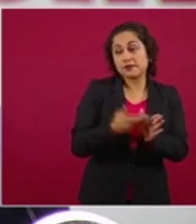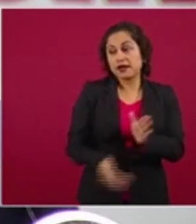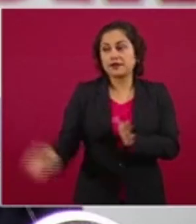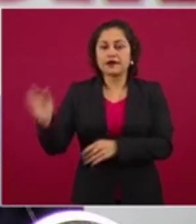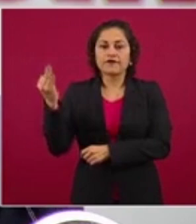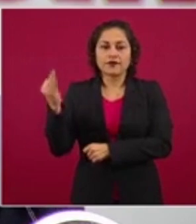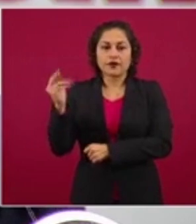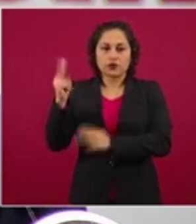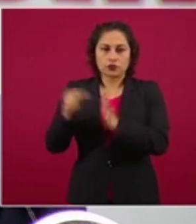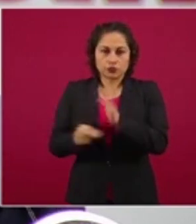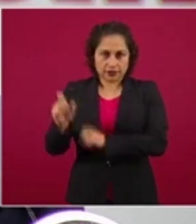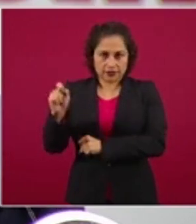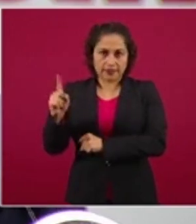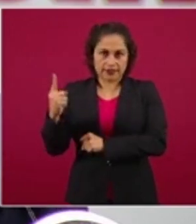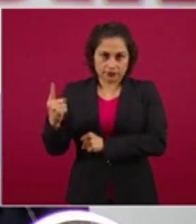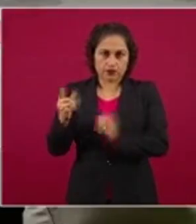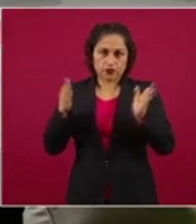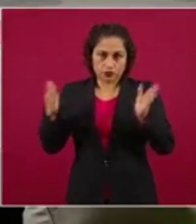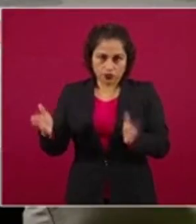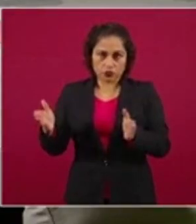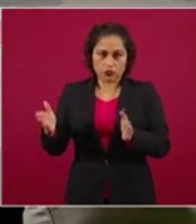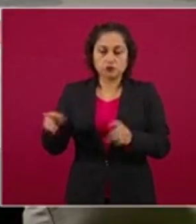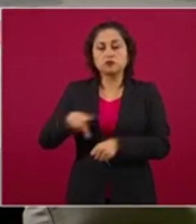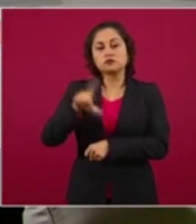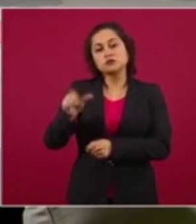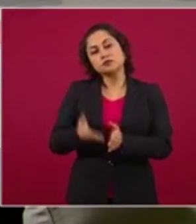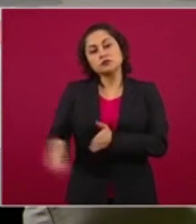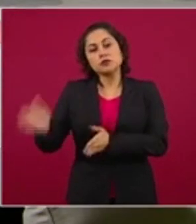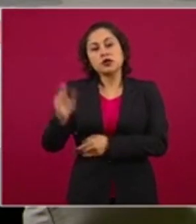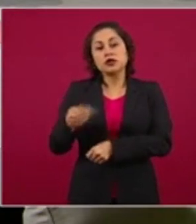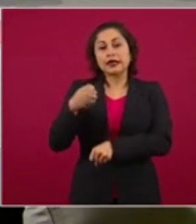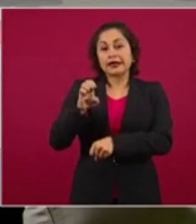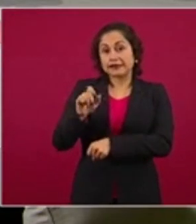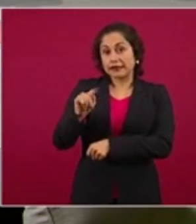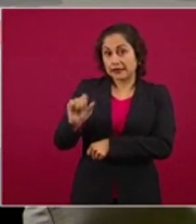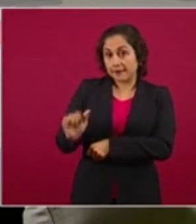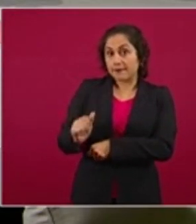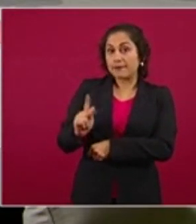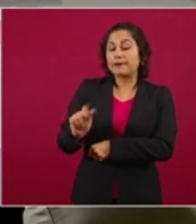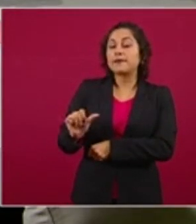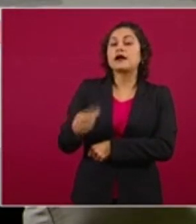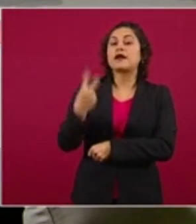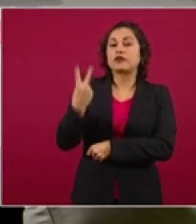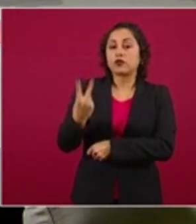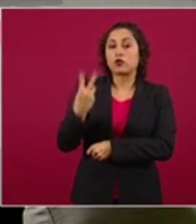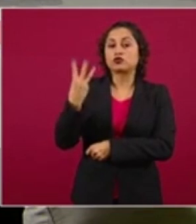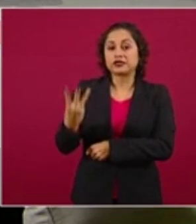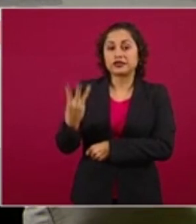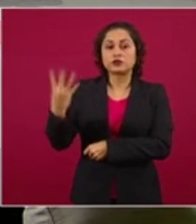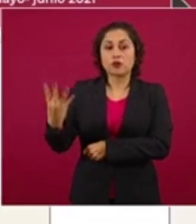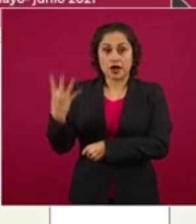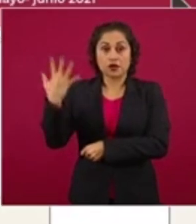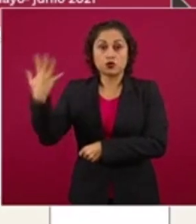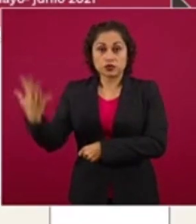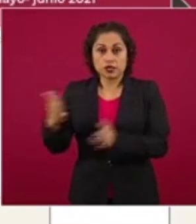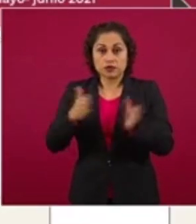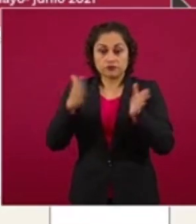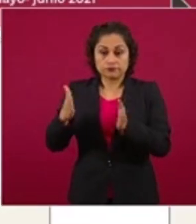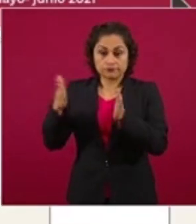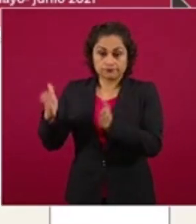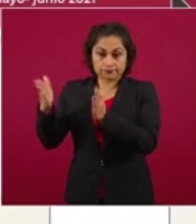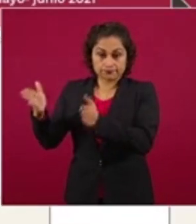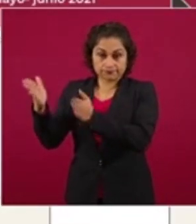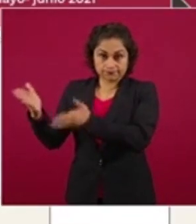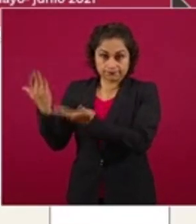y posteriormente las etapas 2, 3, 4 y 5, en donde se irán ubicando